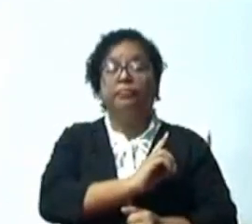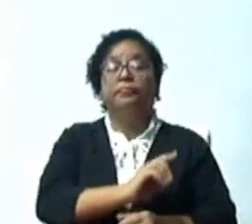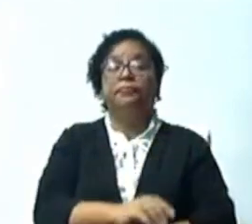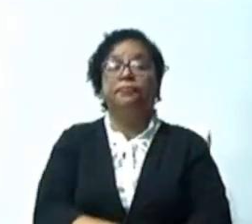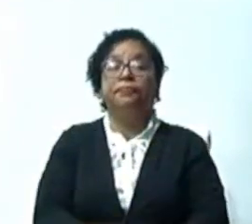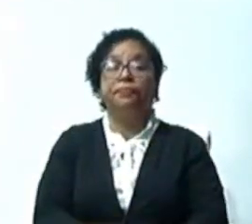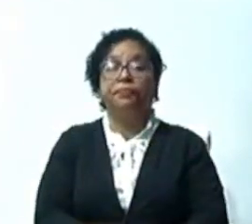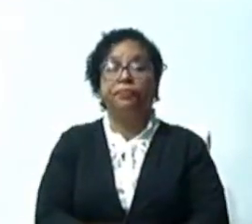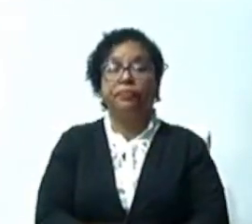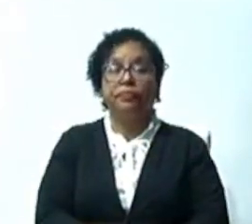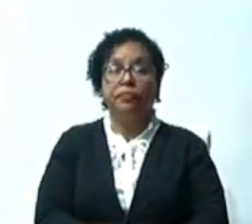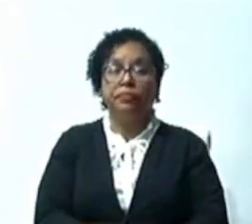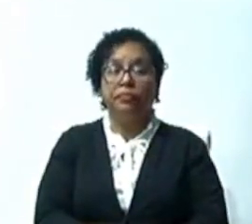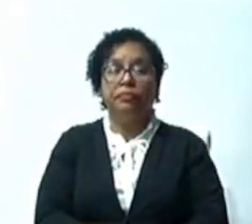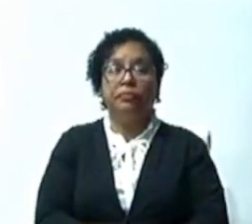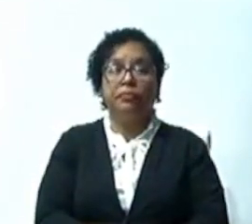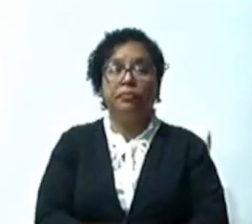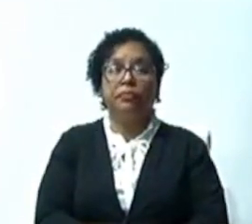Dominicana,